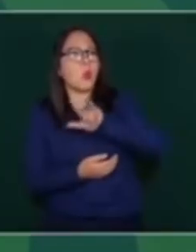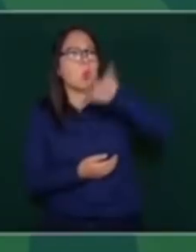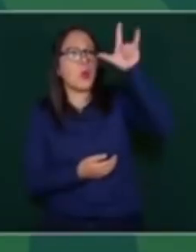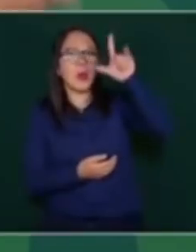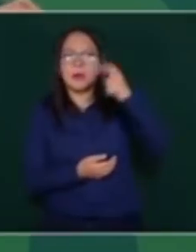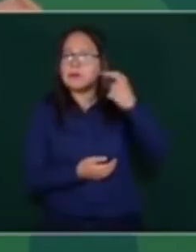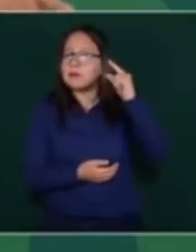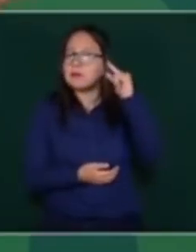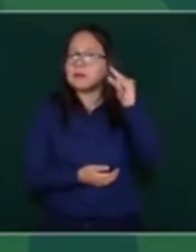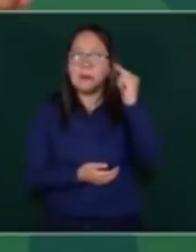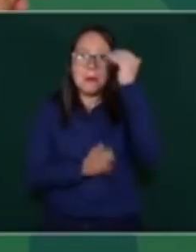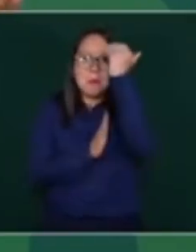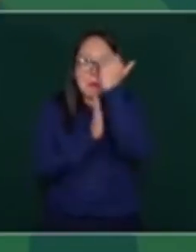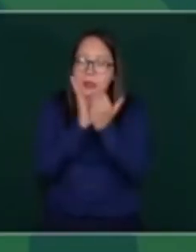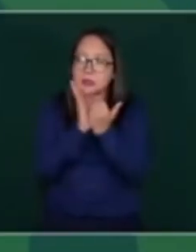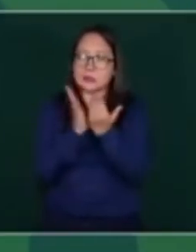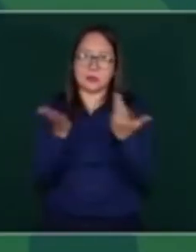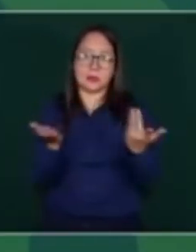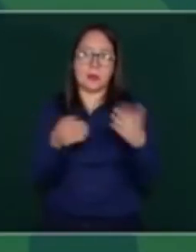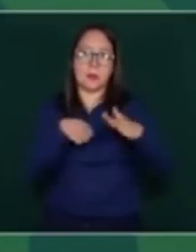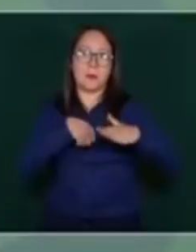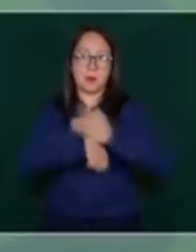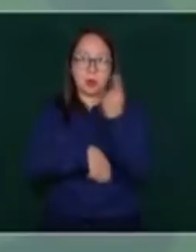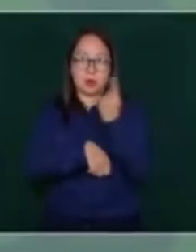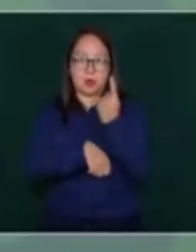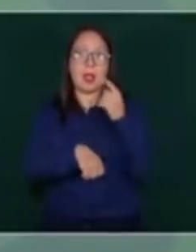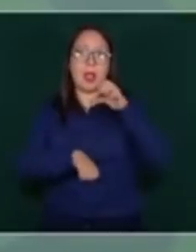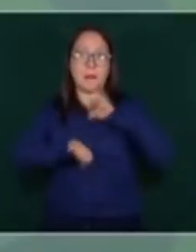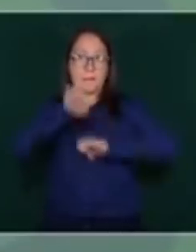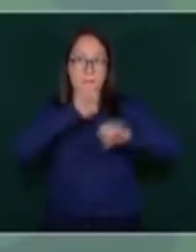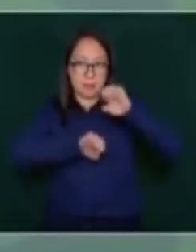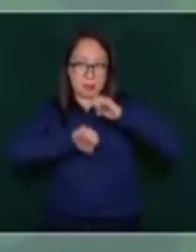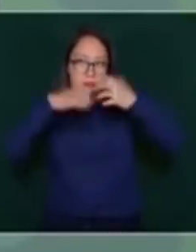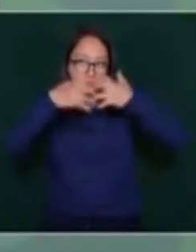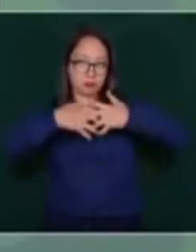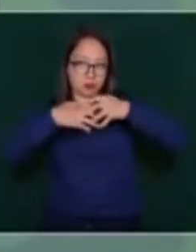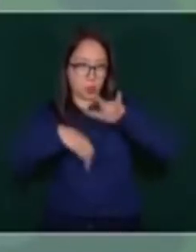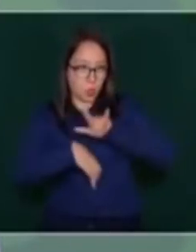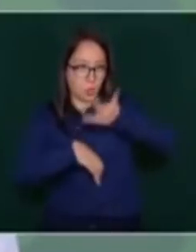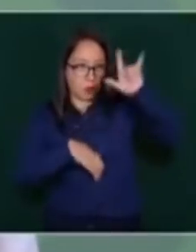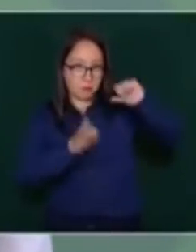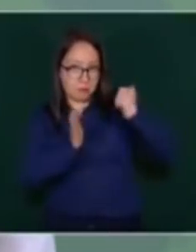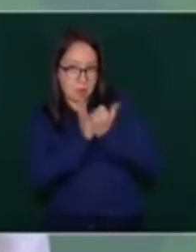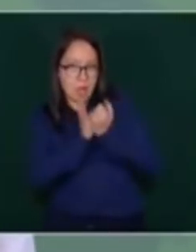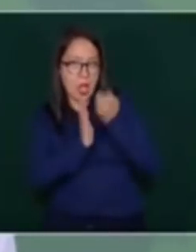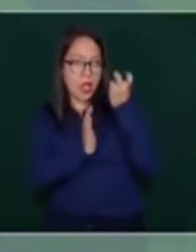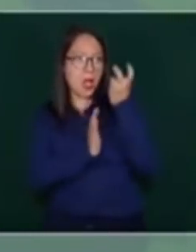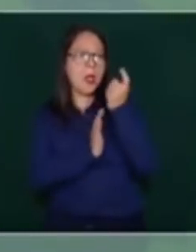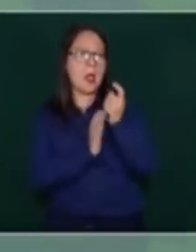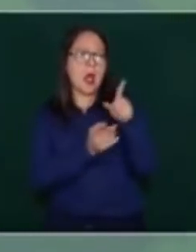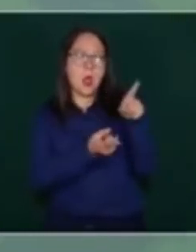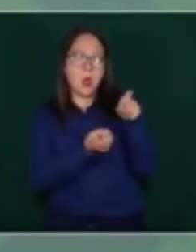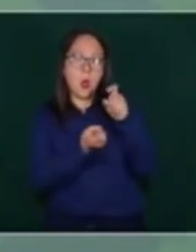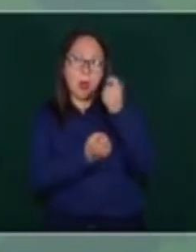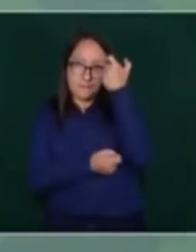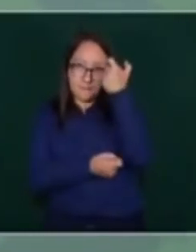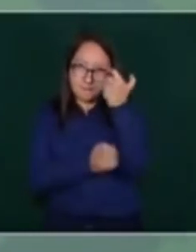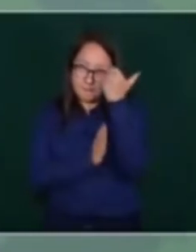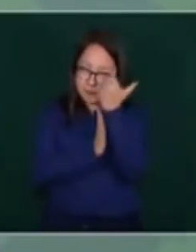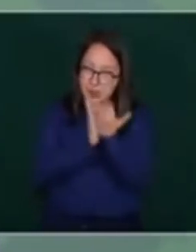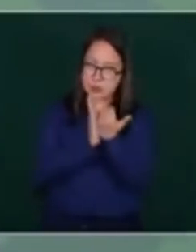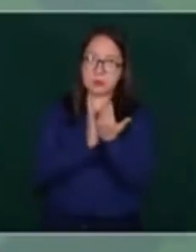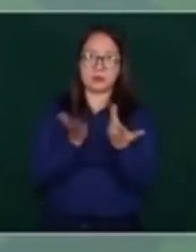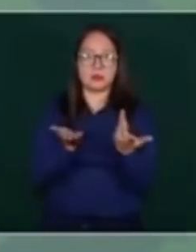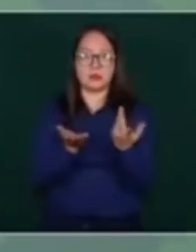menos a las empresas aéreas. Entonces, estamos buscando